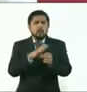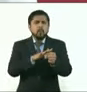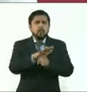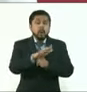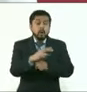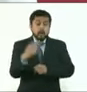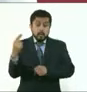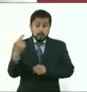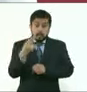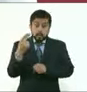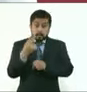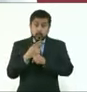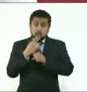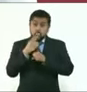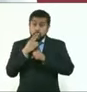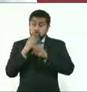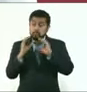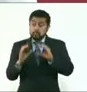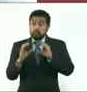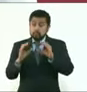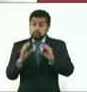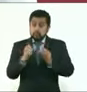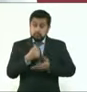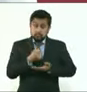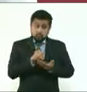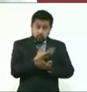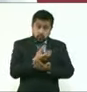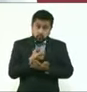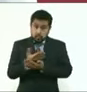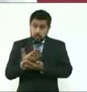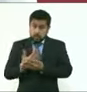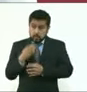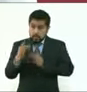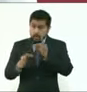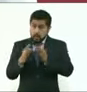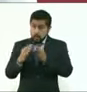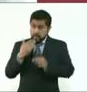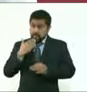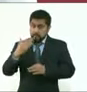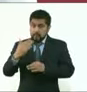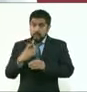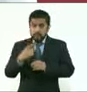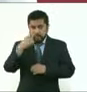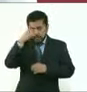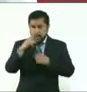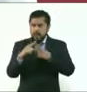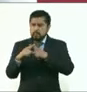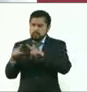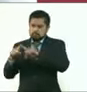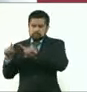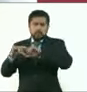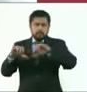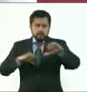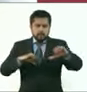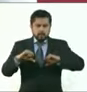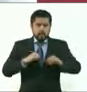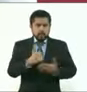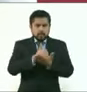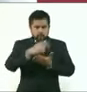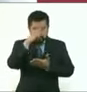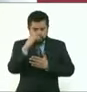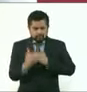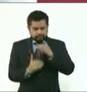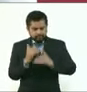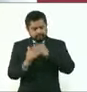necesita, para apoyar a la ciudadanía y para las obras públicas que requiere la ciudad. Y en esta ocasión estamos